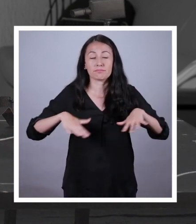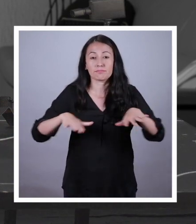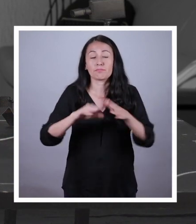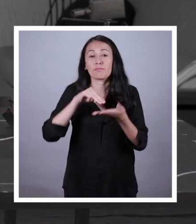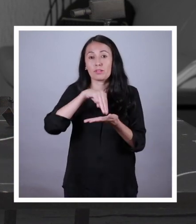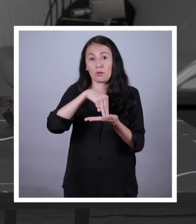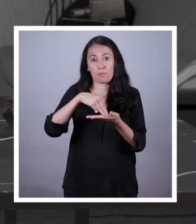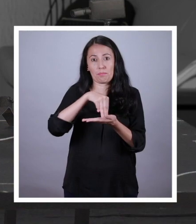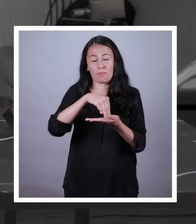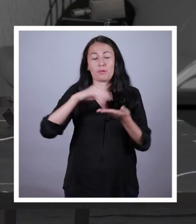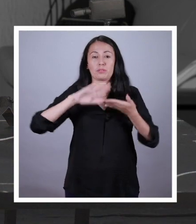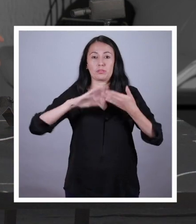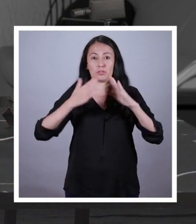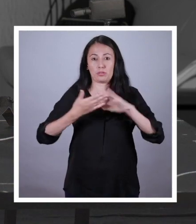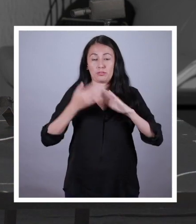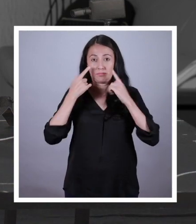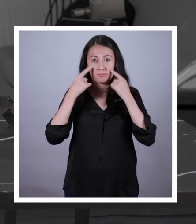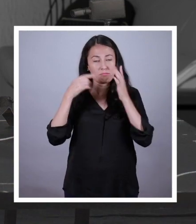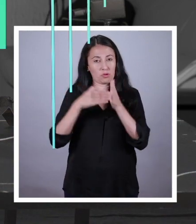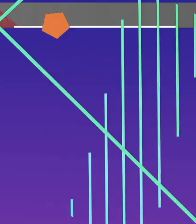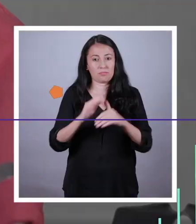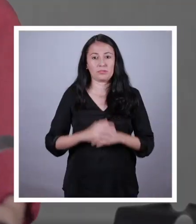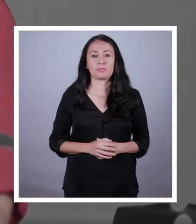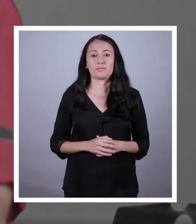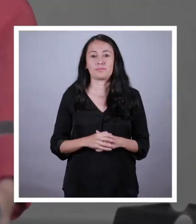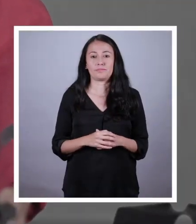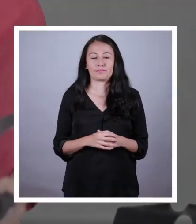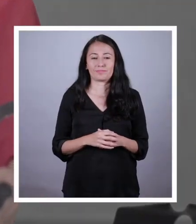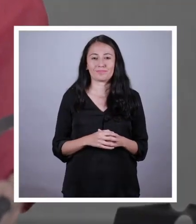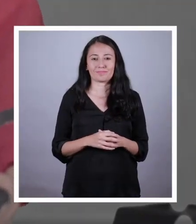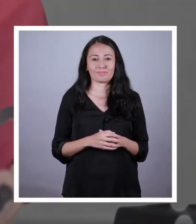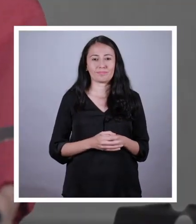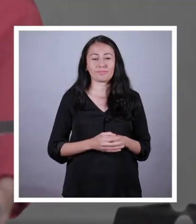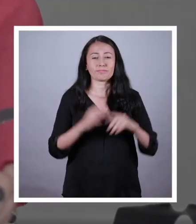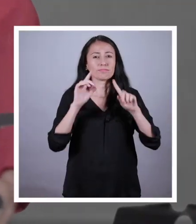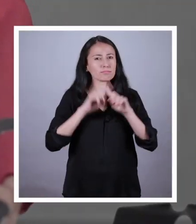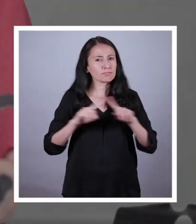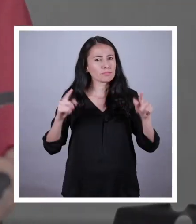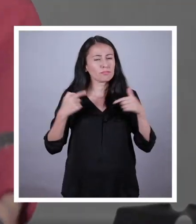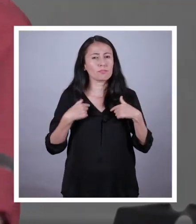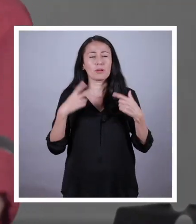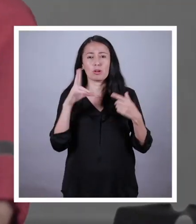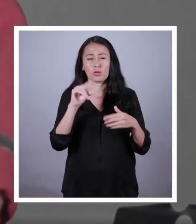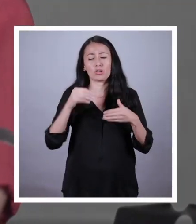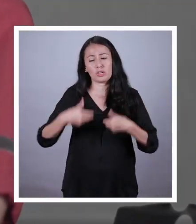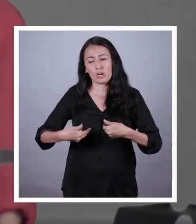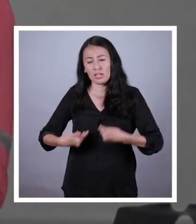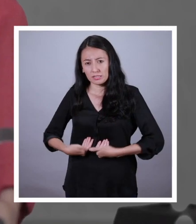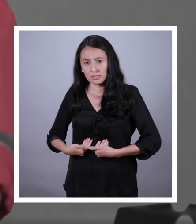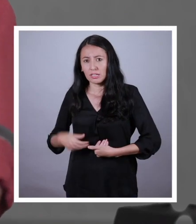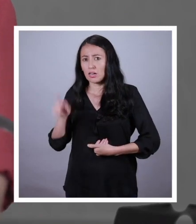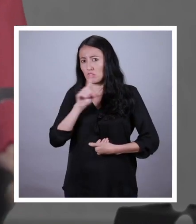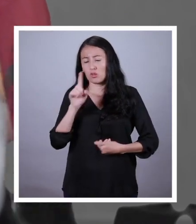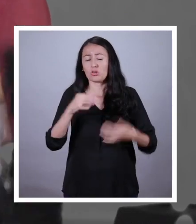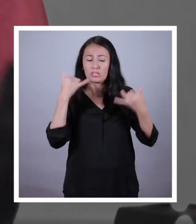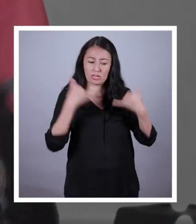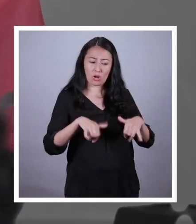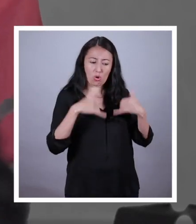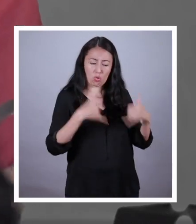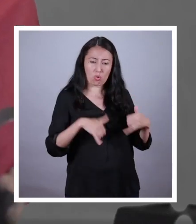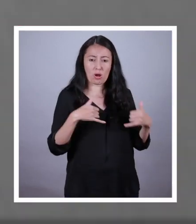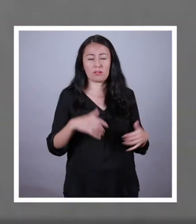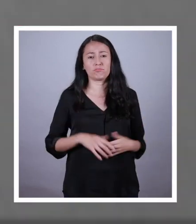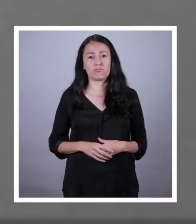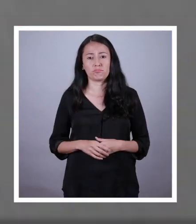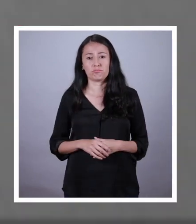una comunidad Por ejemplo, estos juguetes Bueno, pero yo no quiero ir a descansar Yo quiero jugar a las luchitas